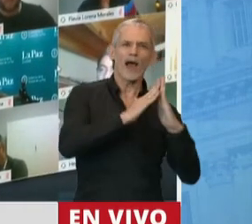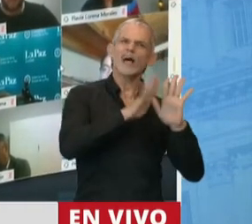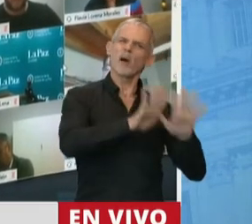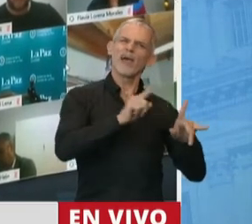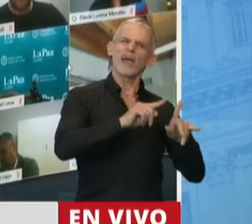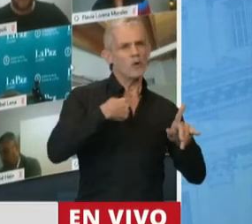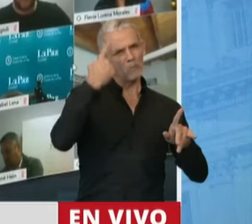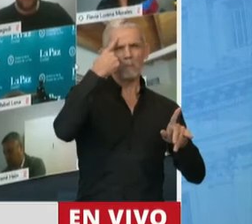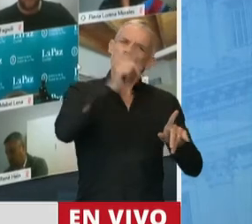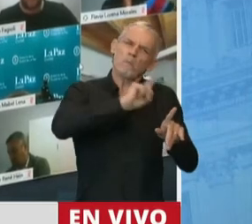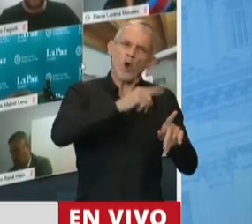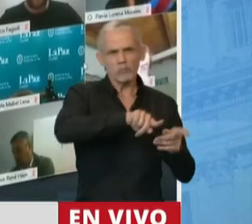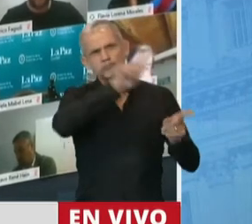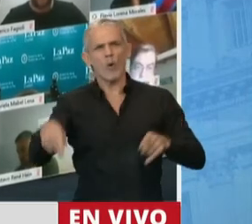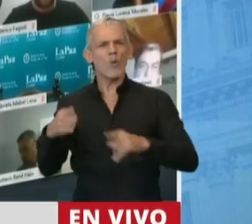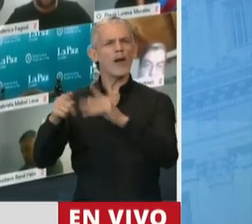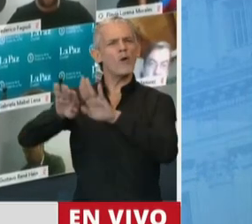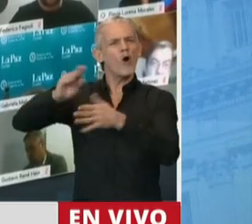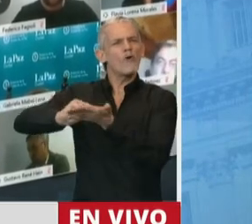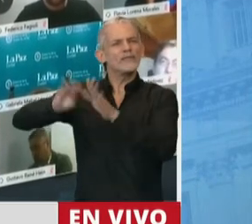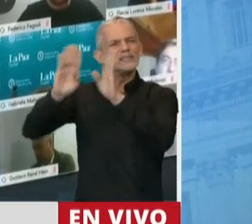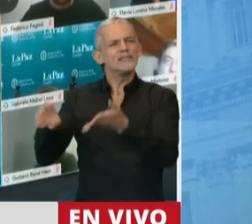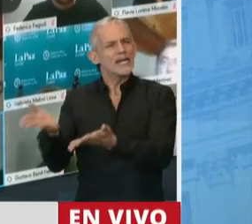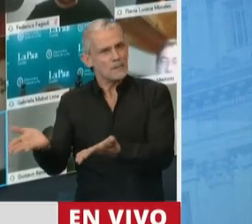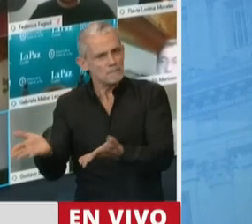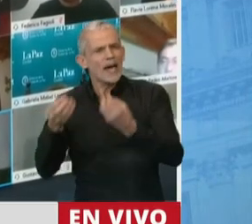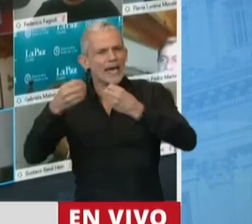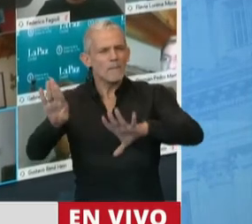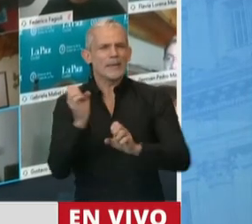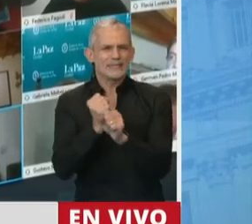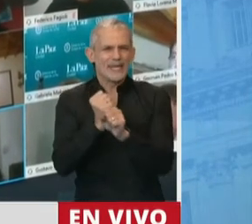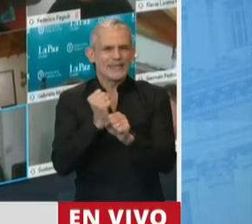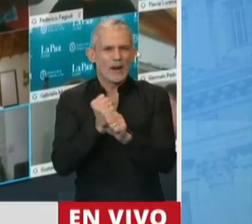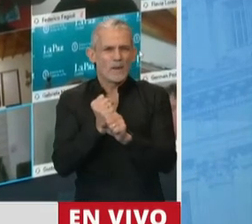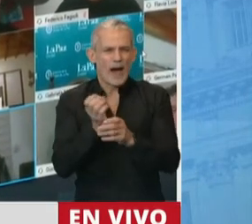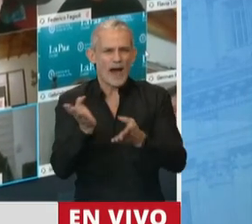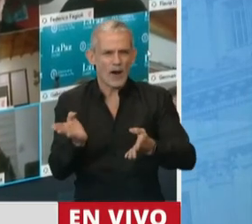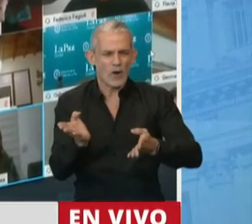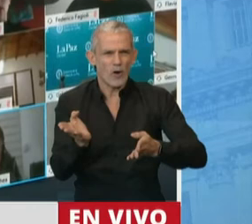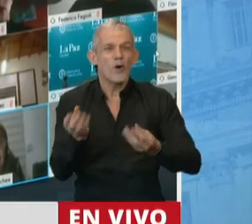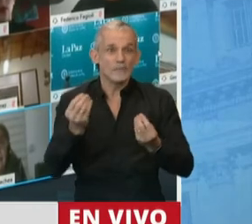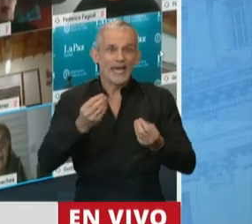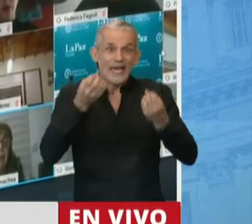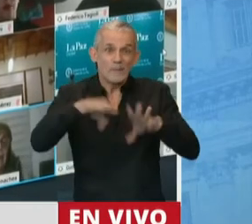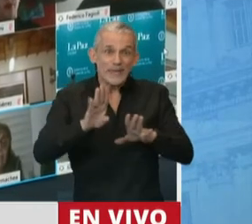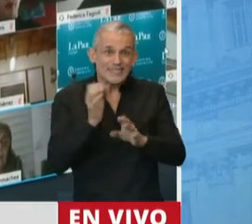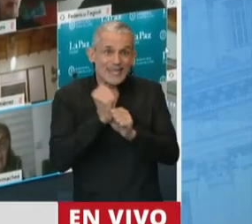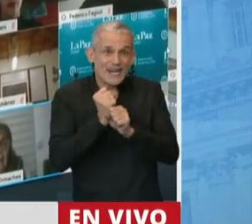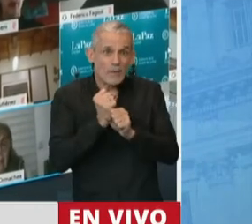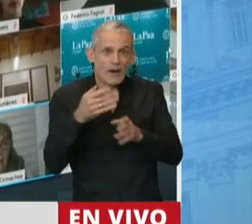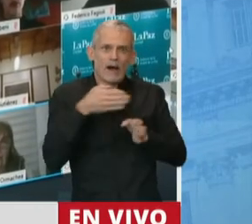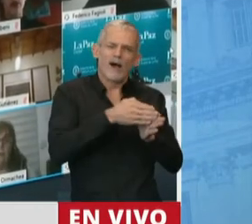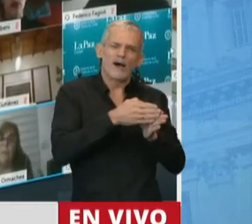trabajadores y trabajadoras que inician la actividad en la modalidad de trabajo.